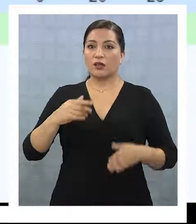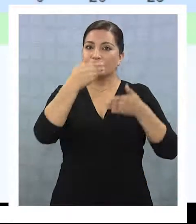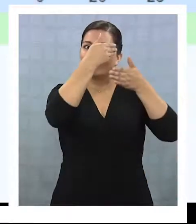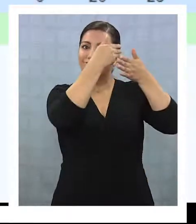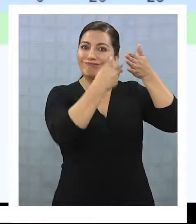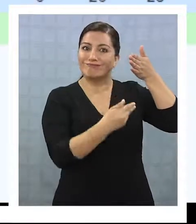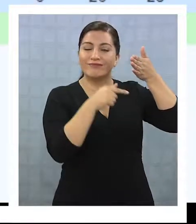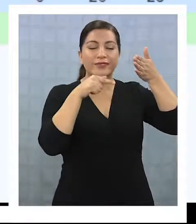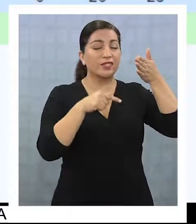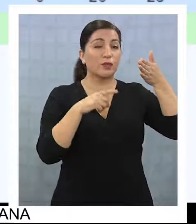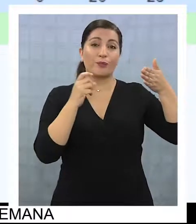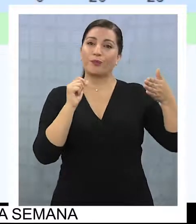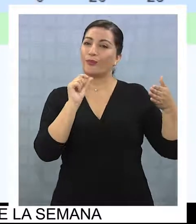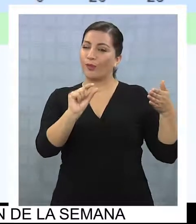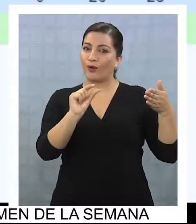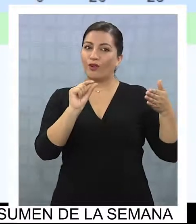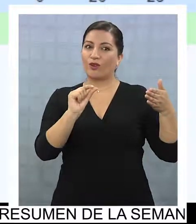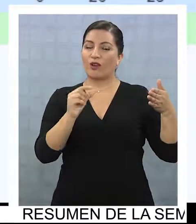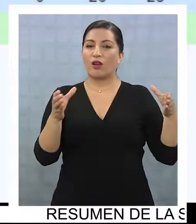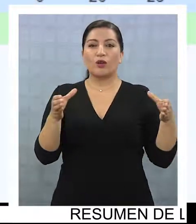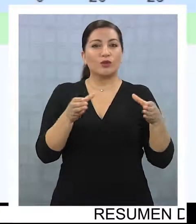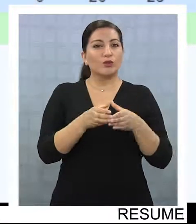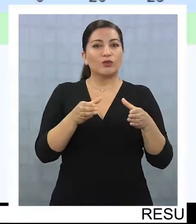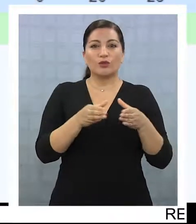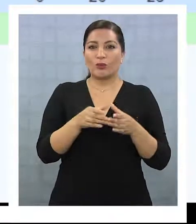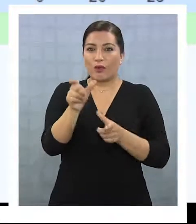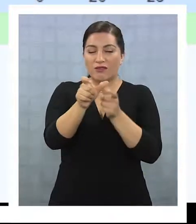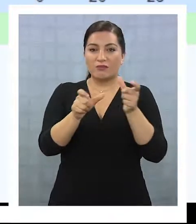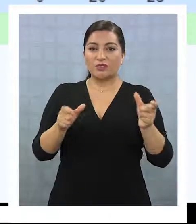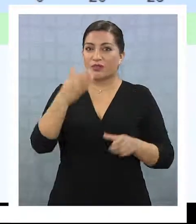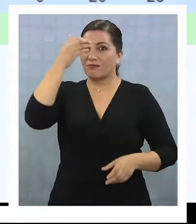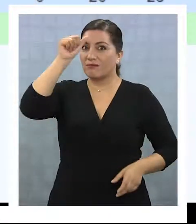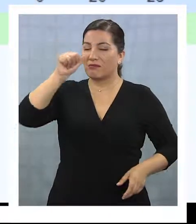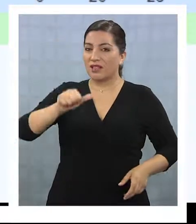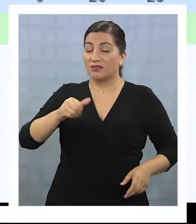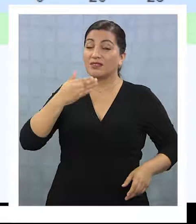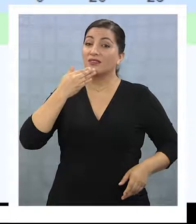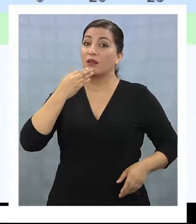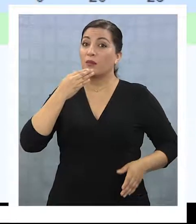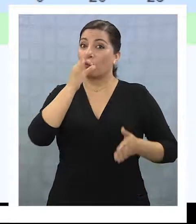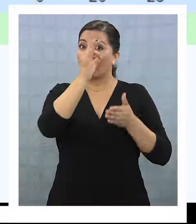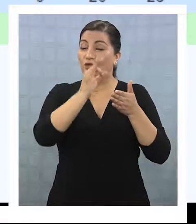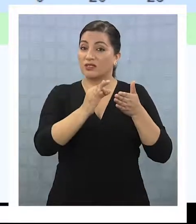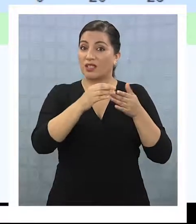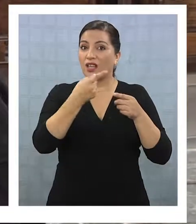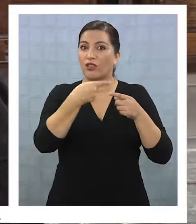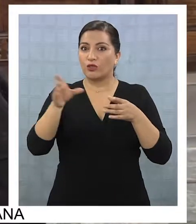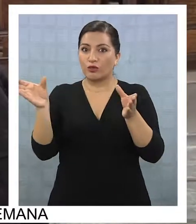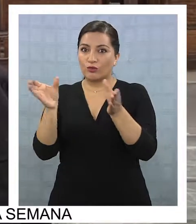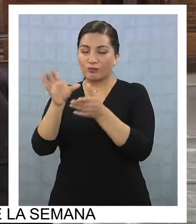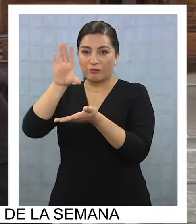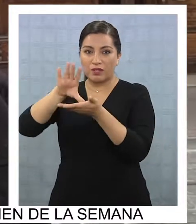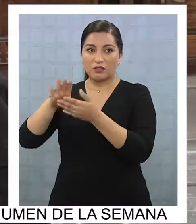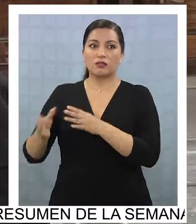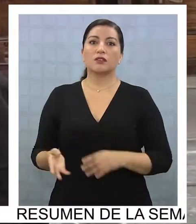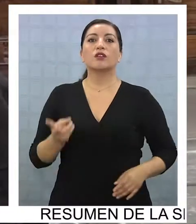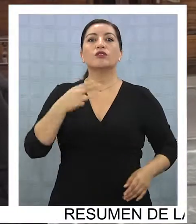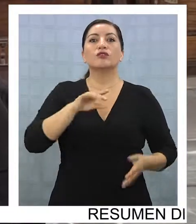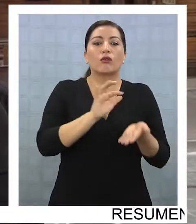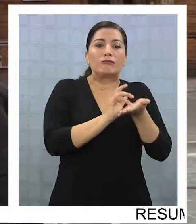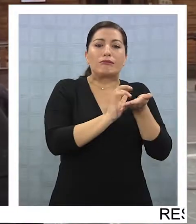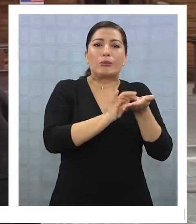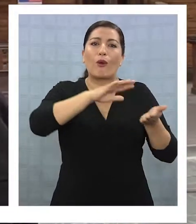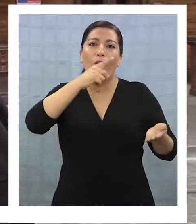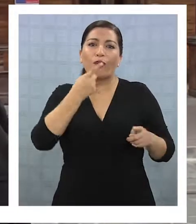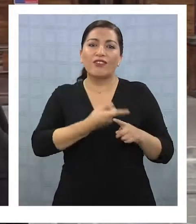escasas, con un equipo que carece de fondo futbolístico y depende de resultados ajenos. Ya estamos con la calculadora de